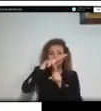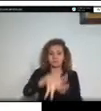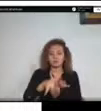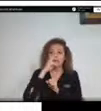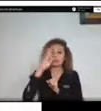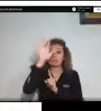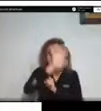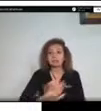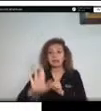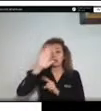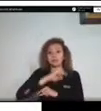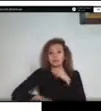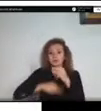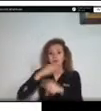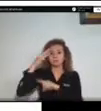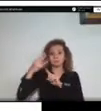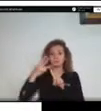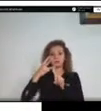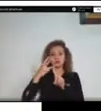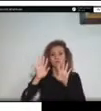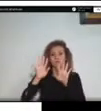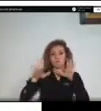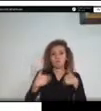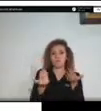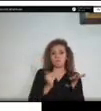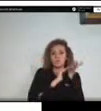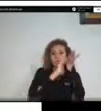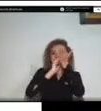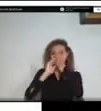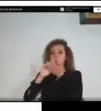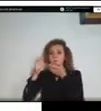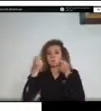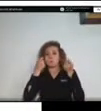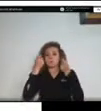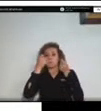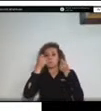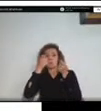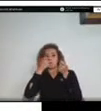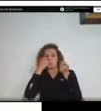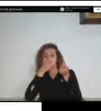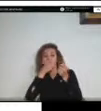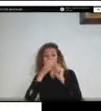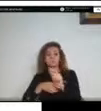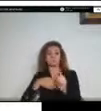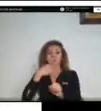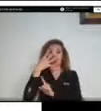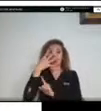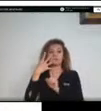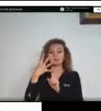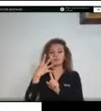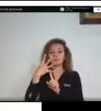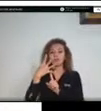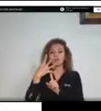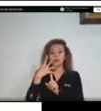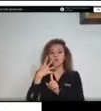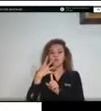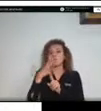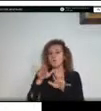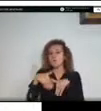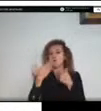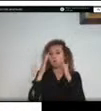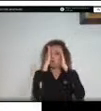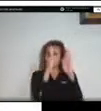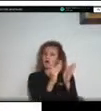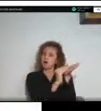nuestro esquema de preparación para la respuesta a emergencias y finalmente cómo es que nosotros hacemos la atención a esas emergencias